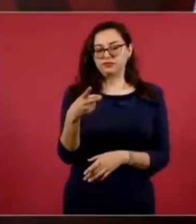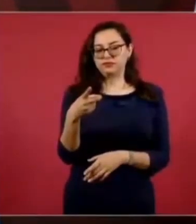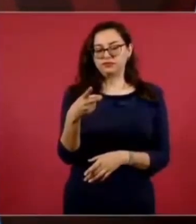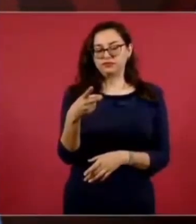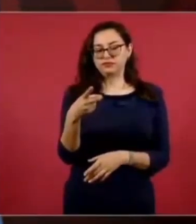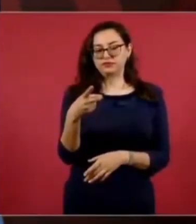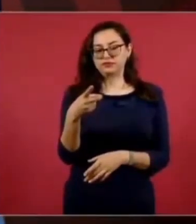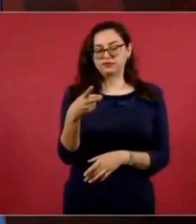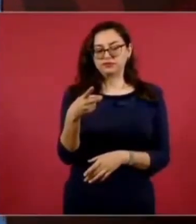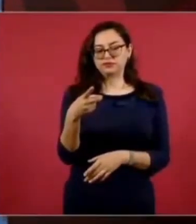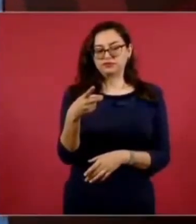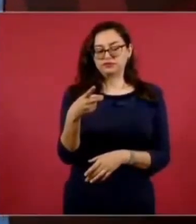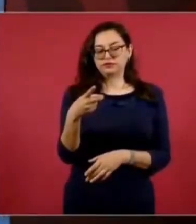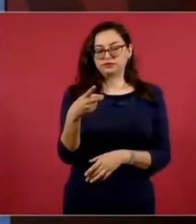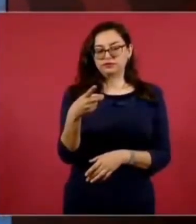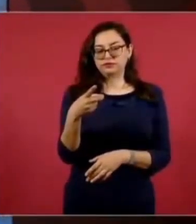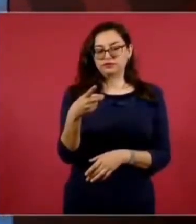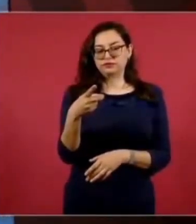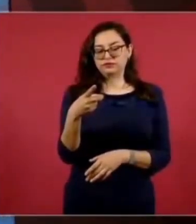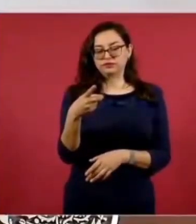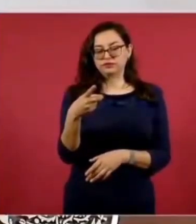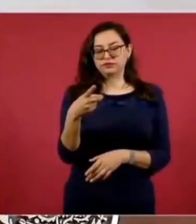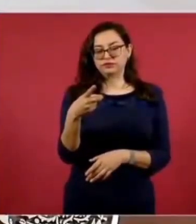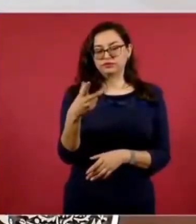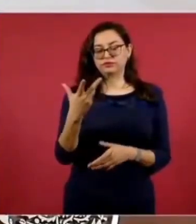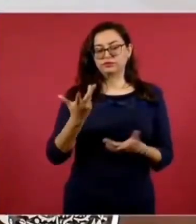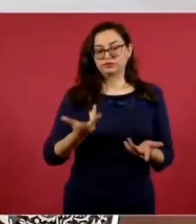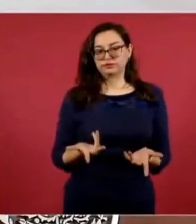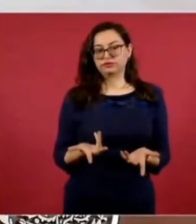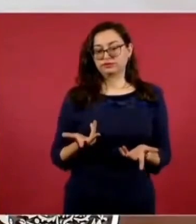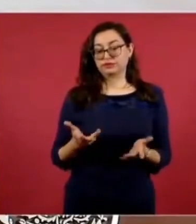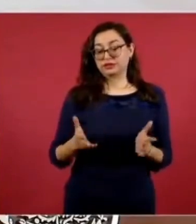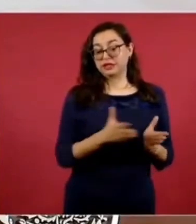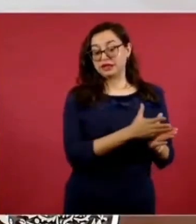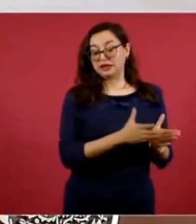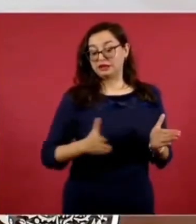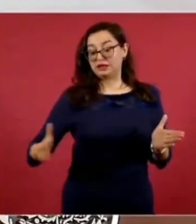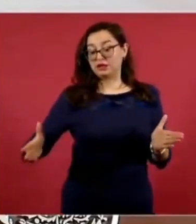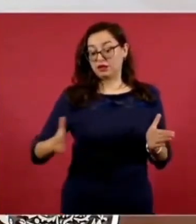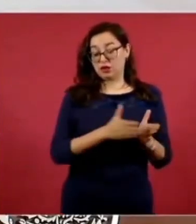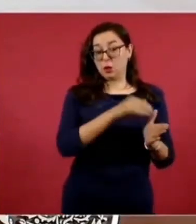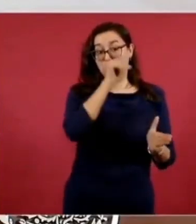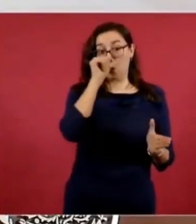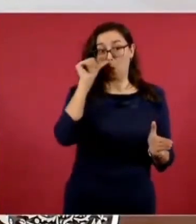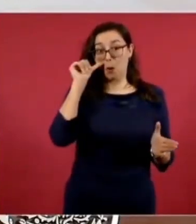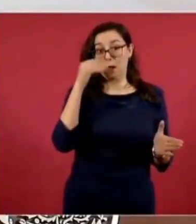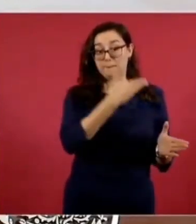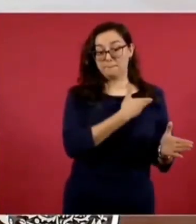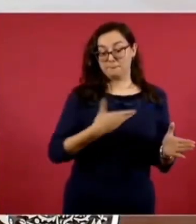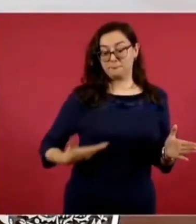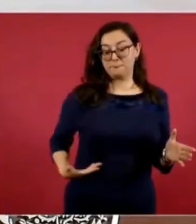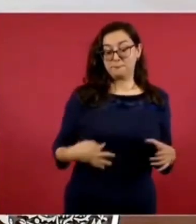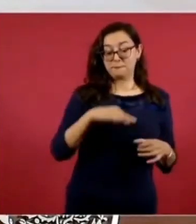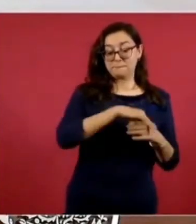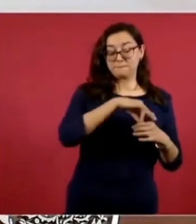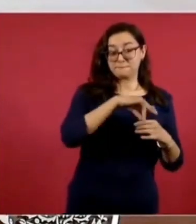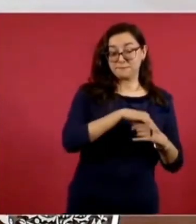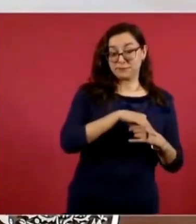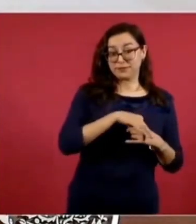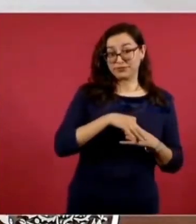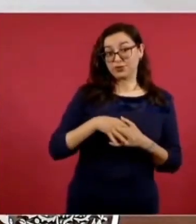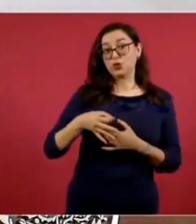a los ministros ministros, que eran magistrados,